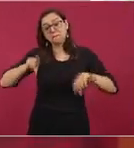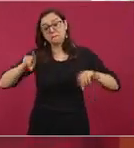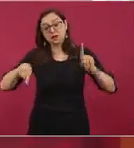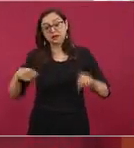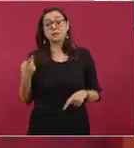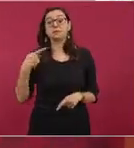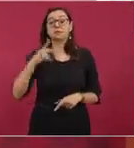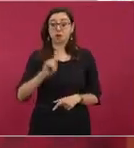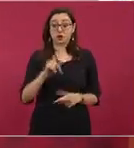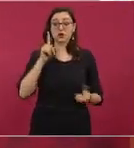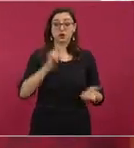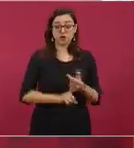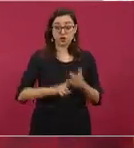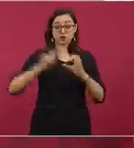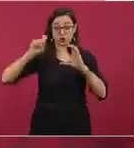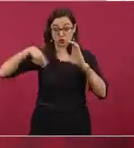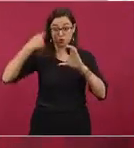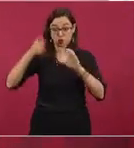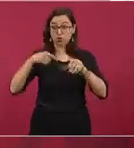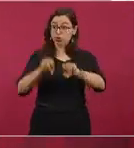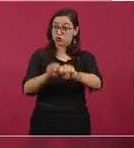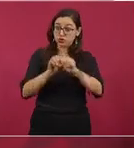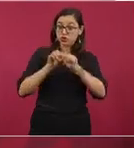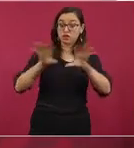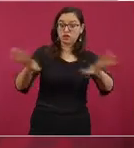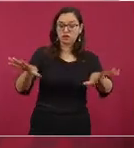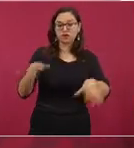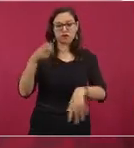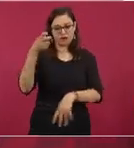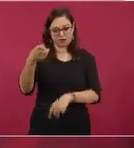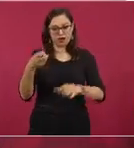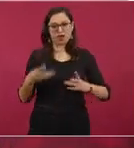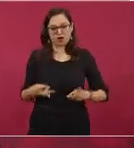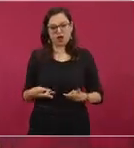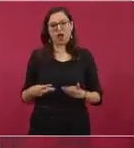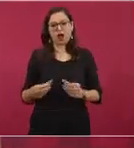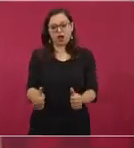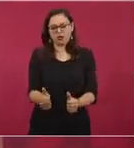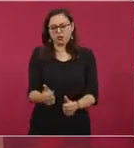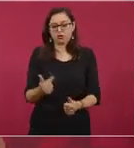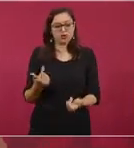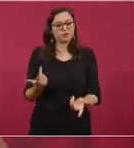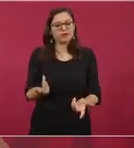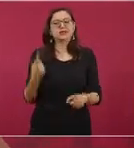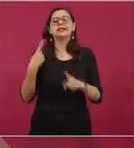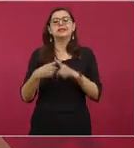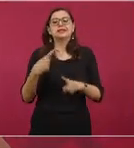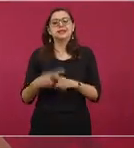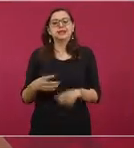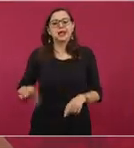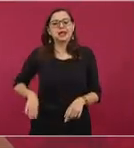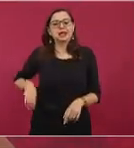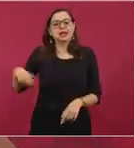costó la producción y alguien está detrás,